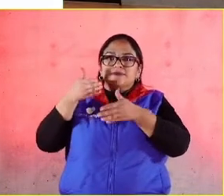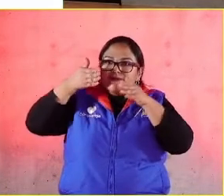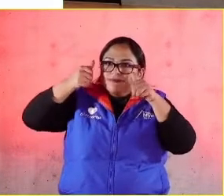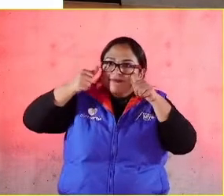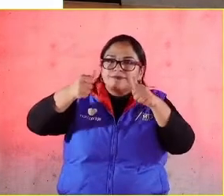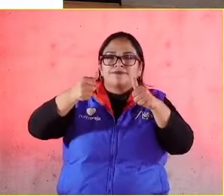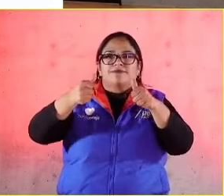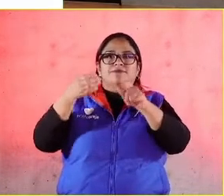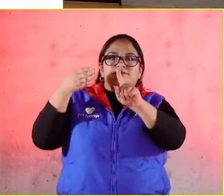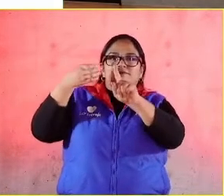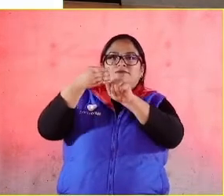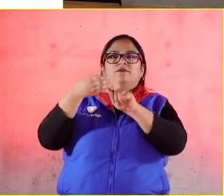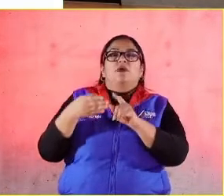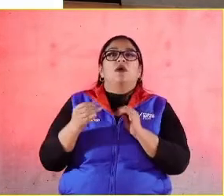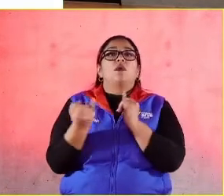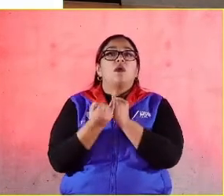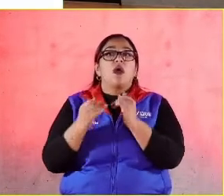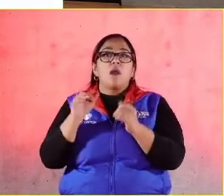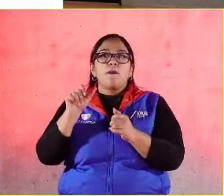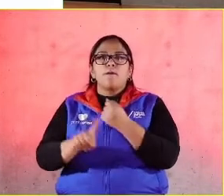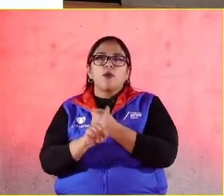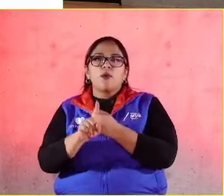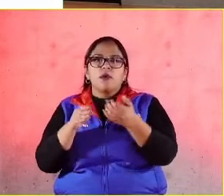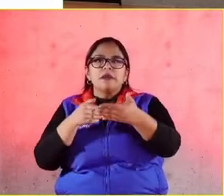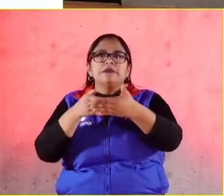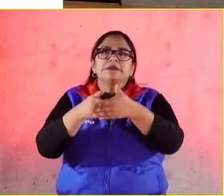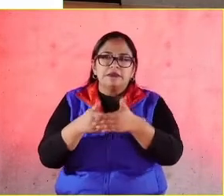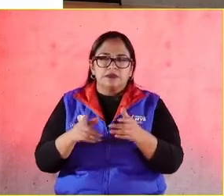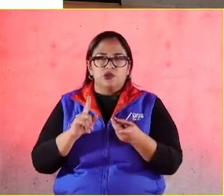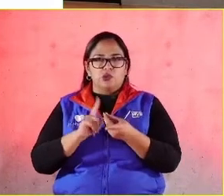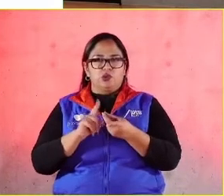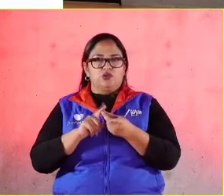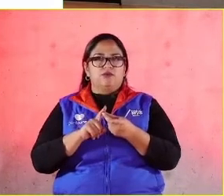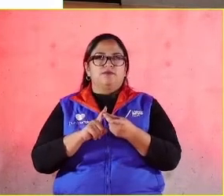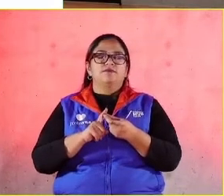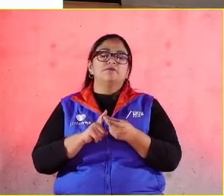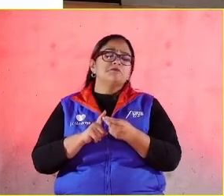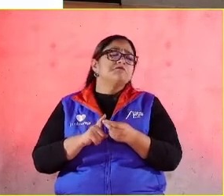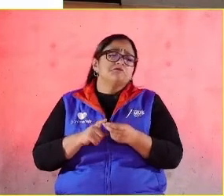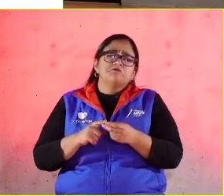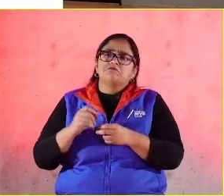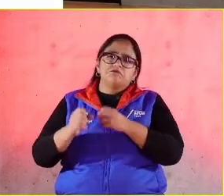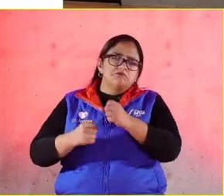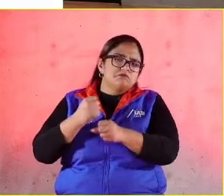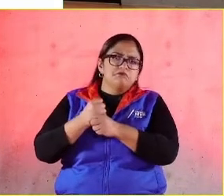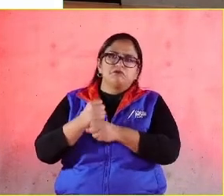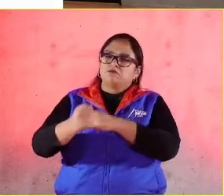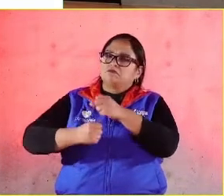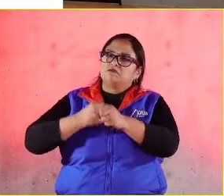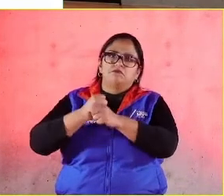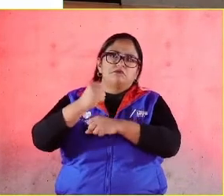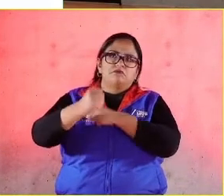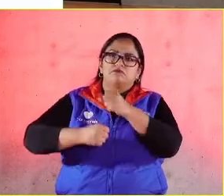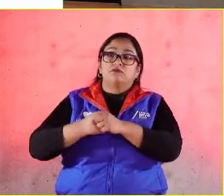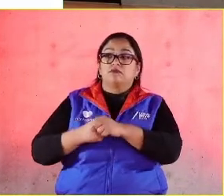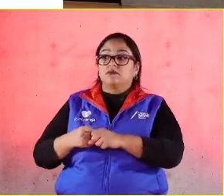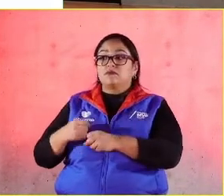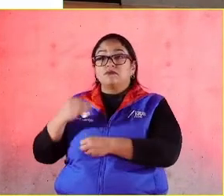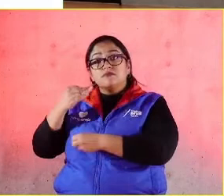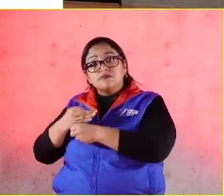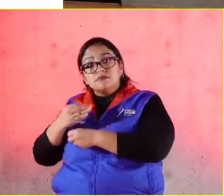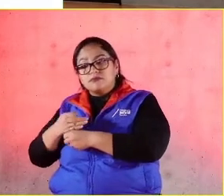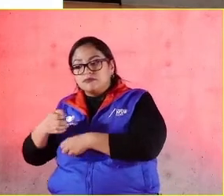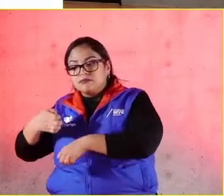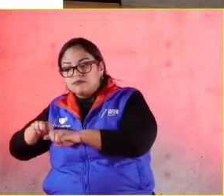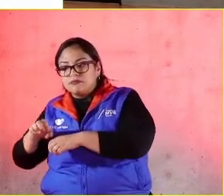los mayores retos y también los mayores avances, que sin duda hay a lo largo de los años. Es una empresa que empezó y que hoy tiene,